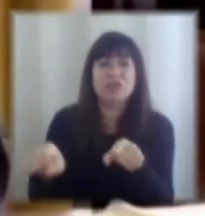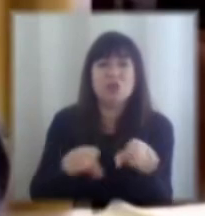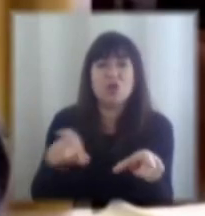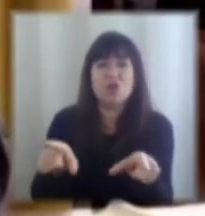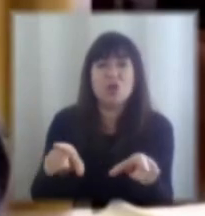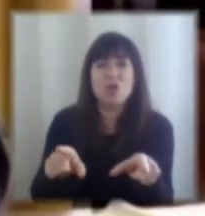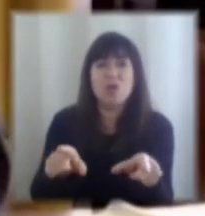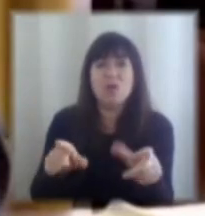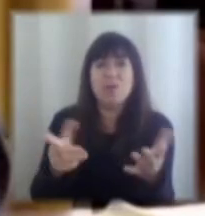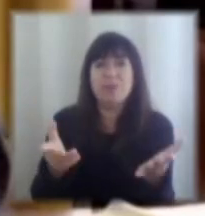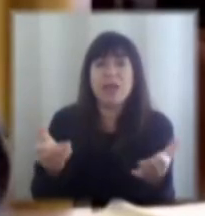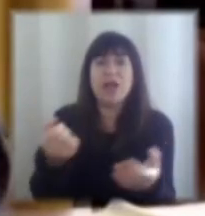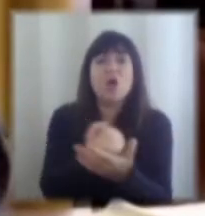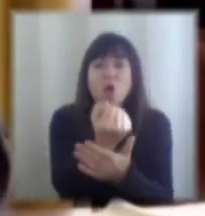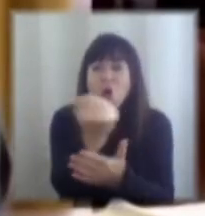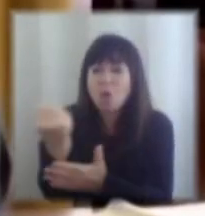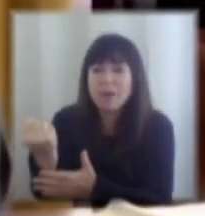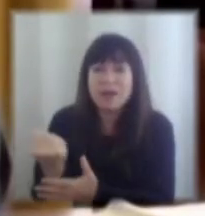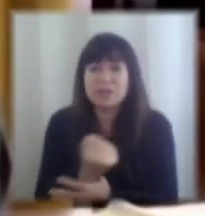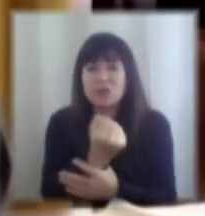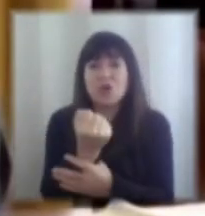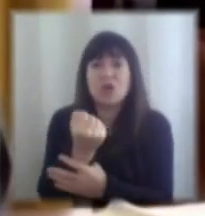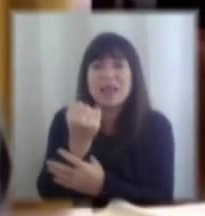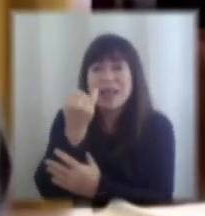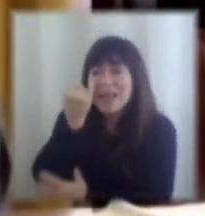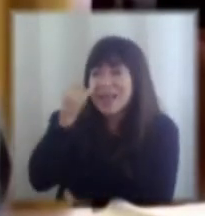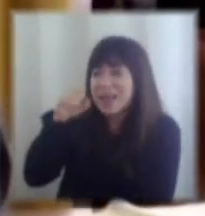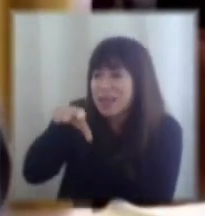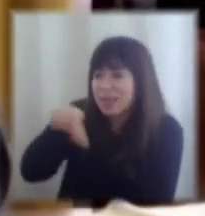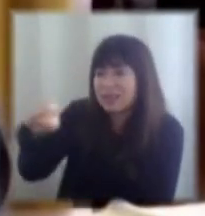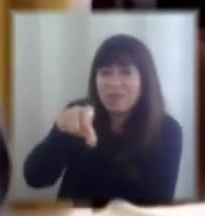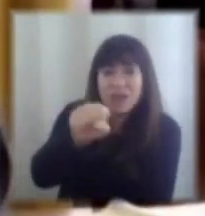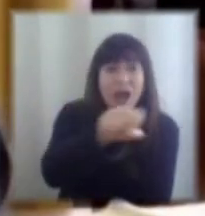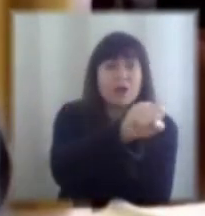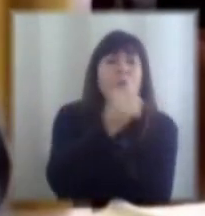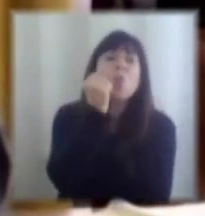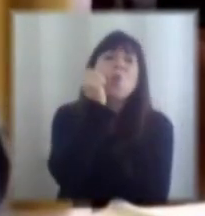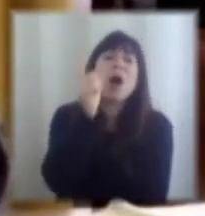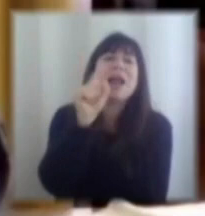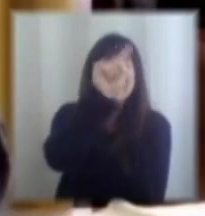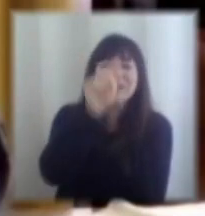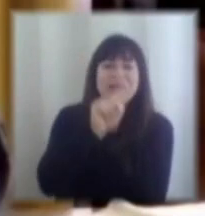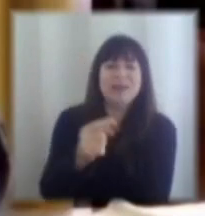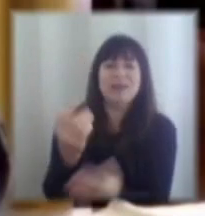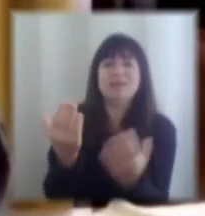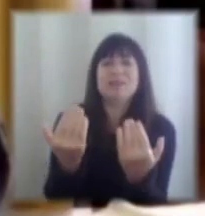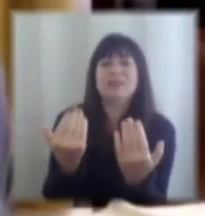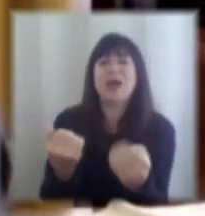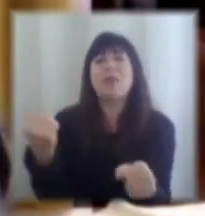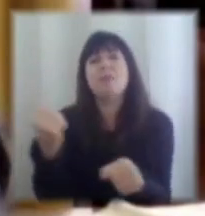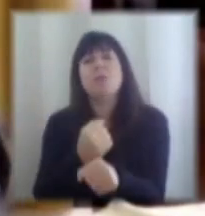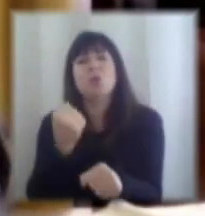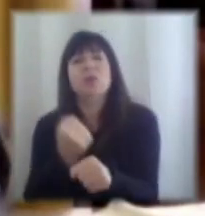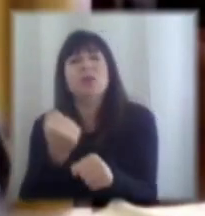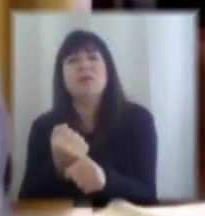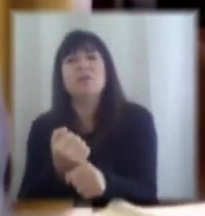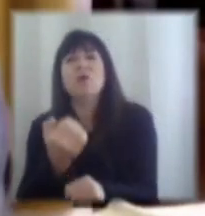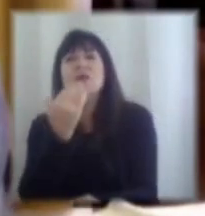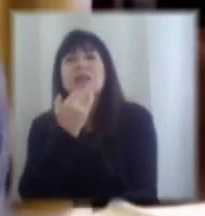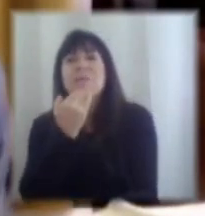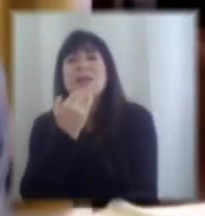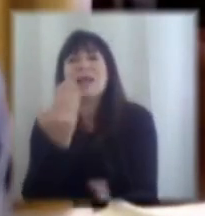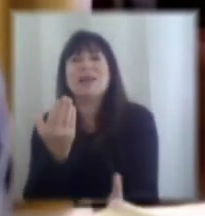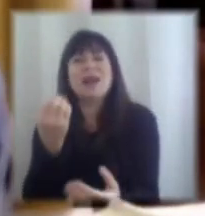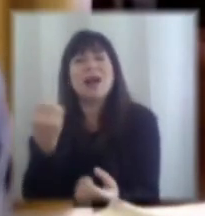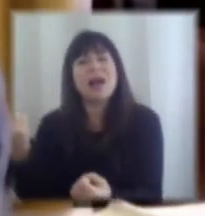pública-privada de forma tal de identificar las necesidades que son tanto desde el punto de vista productivo como de lo que hablábamos recién de las